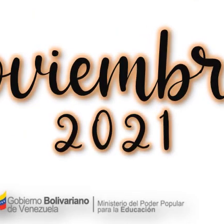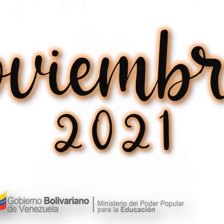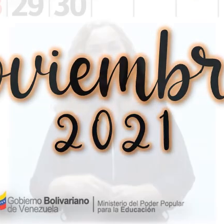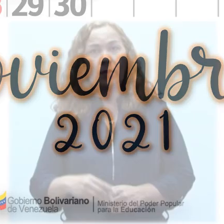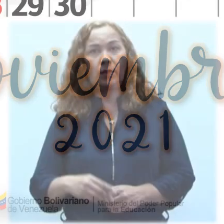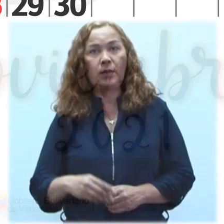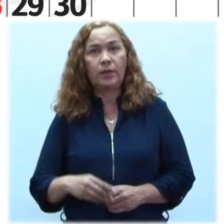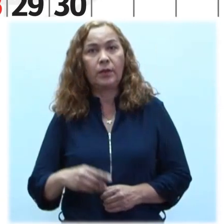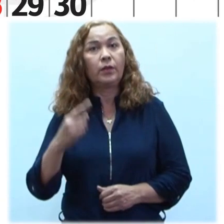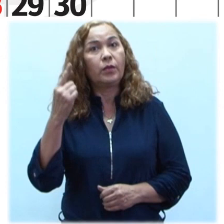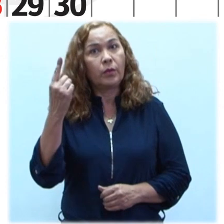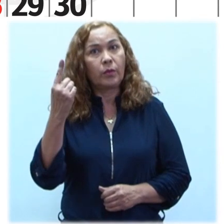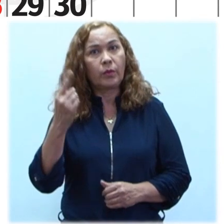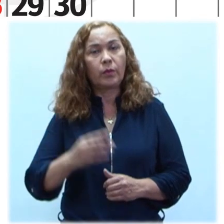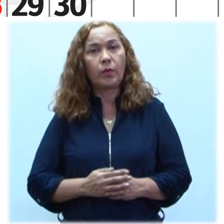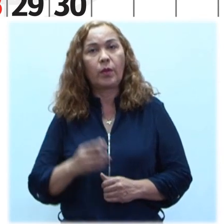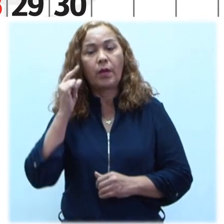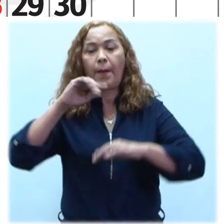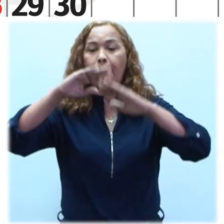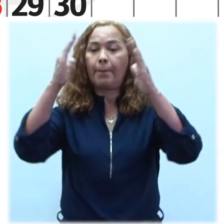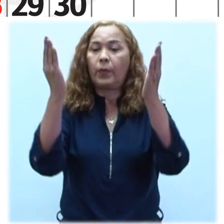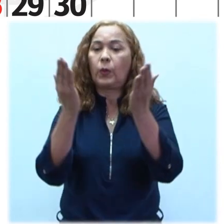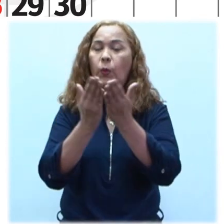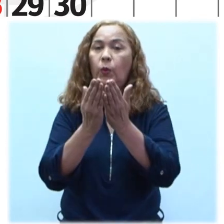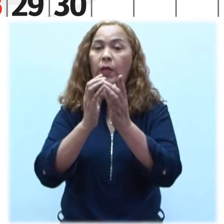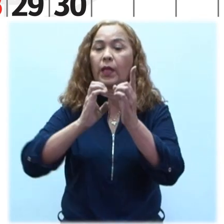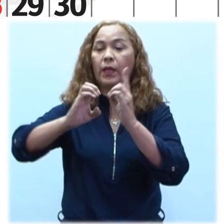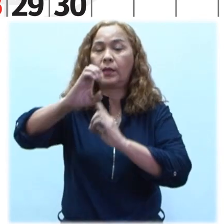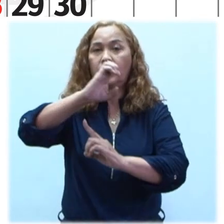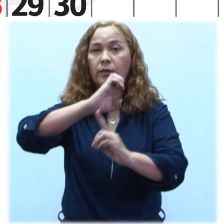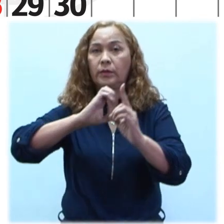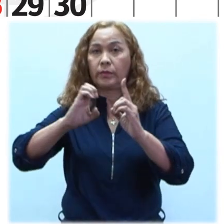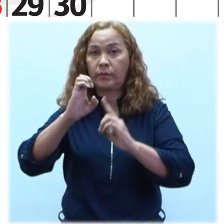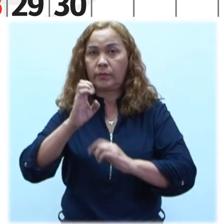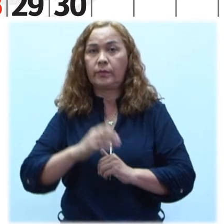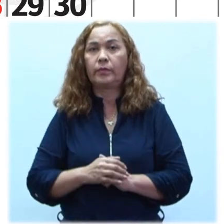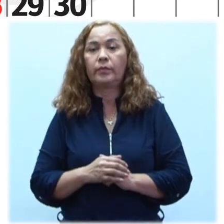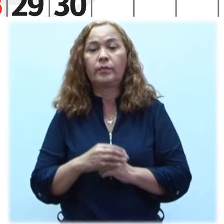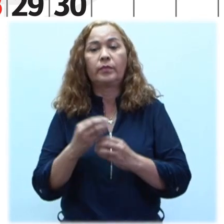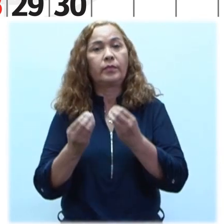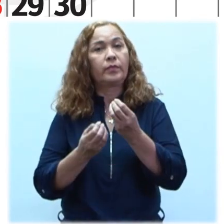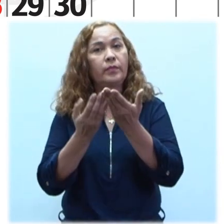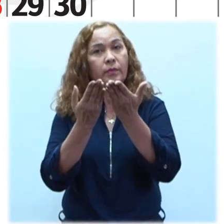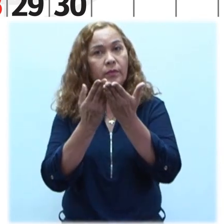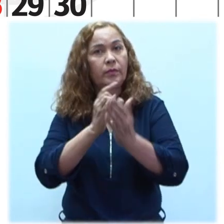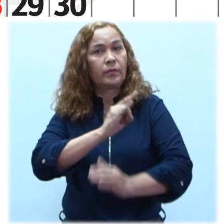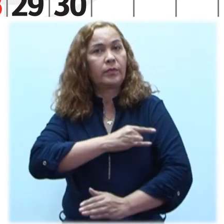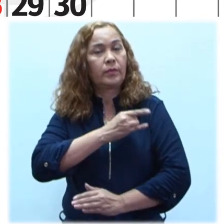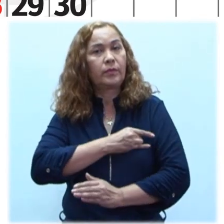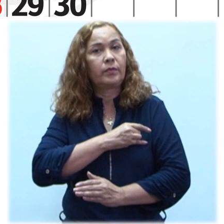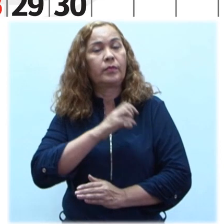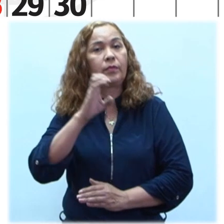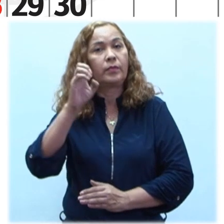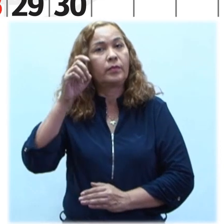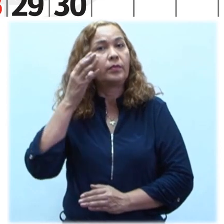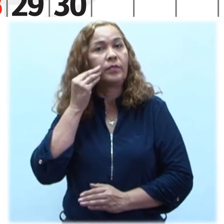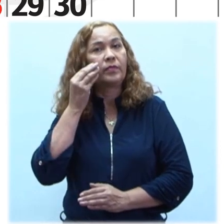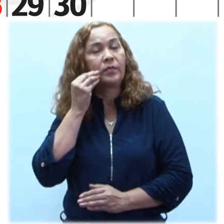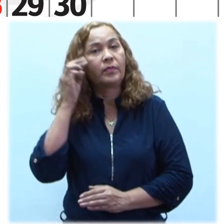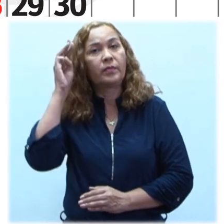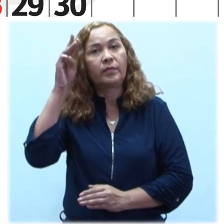noviembre Día 1 Día Mundial de la Ecología Creación de la Universidad